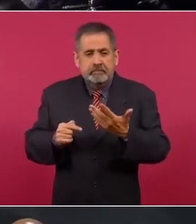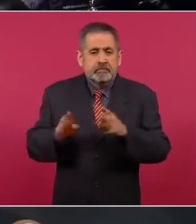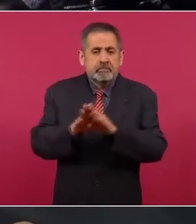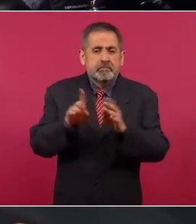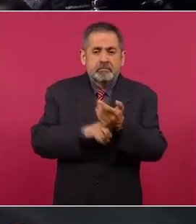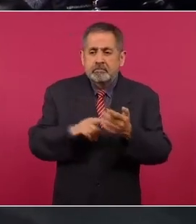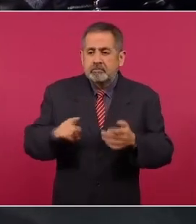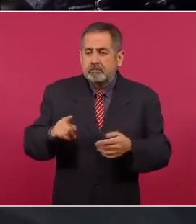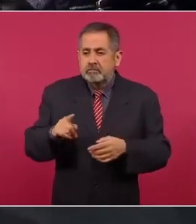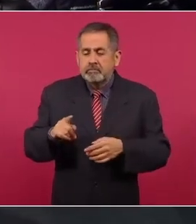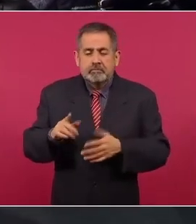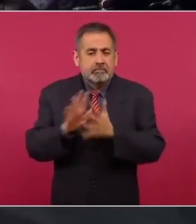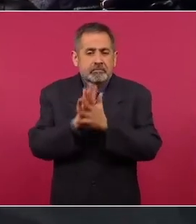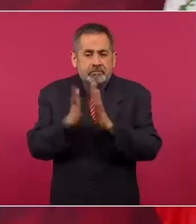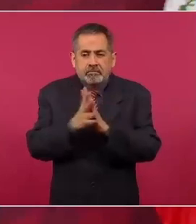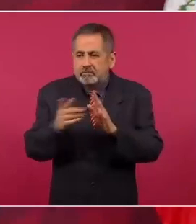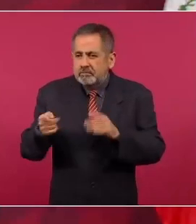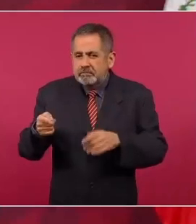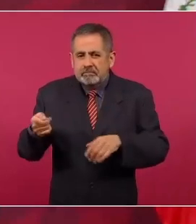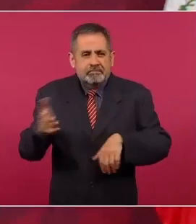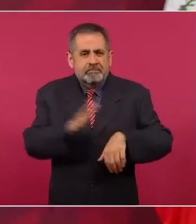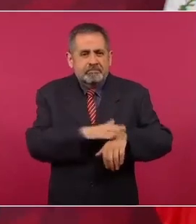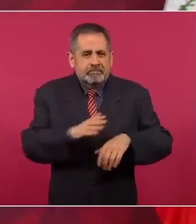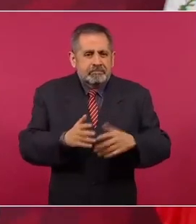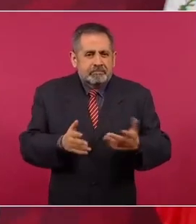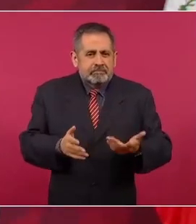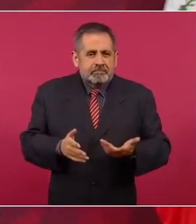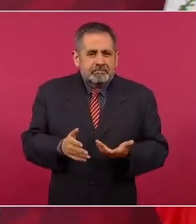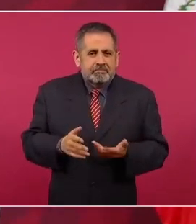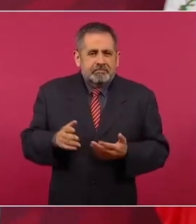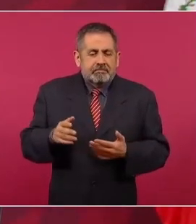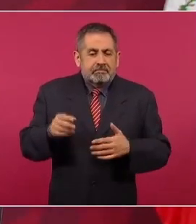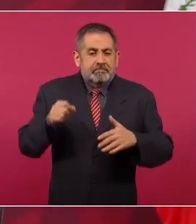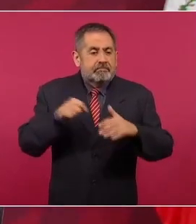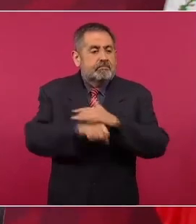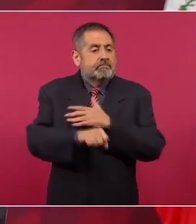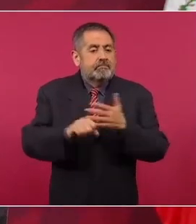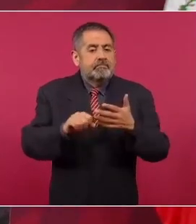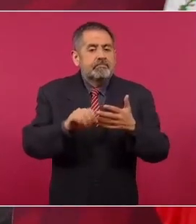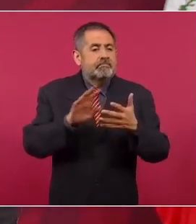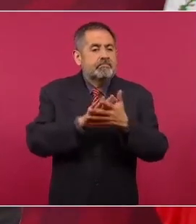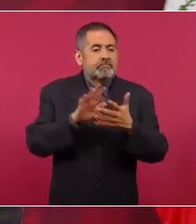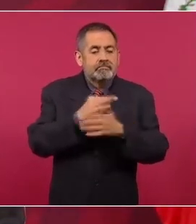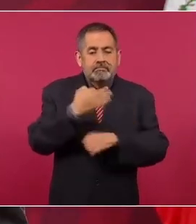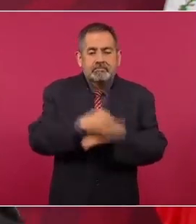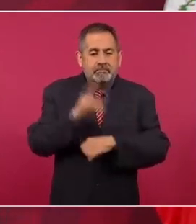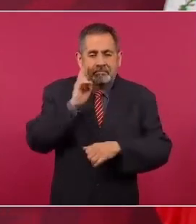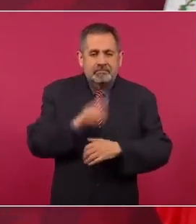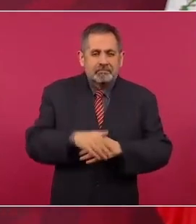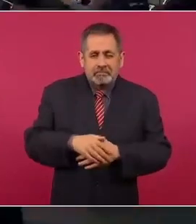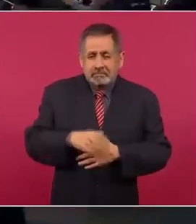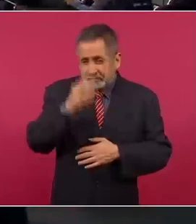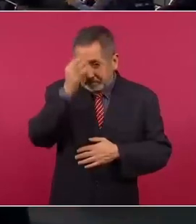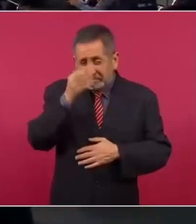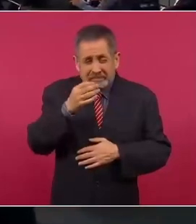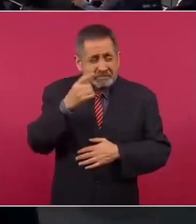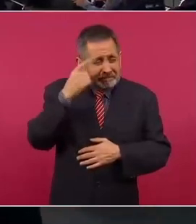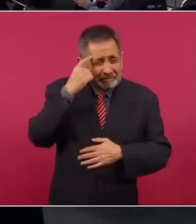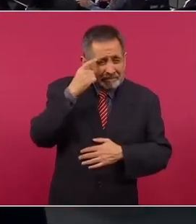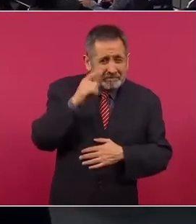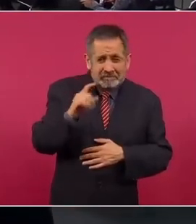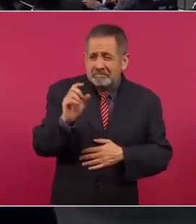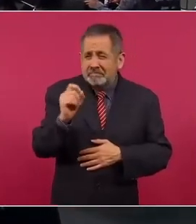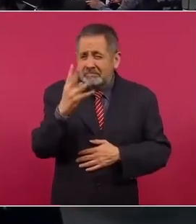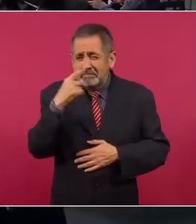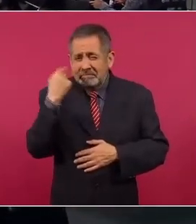preventiva. Imagínense, 24 horas a ver el